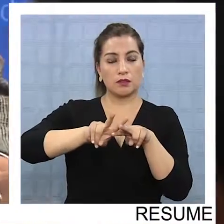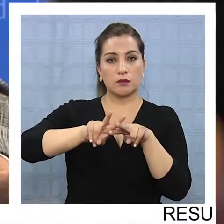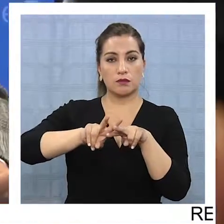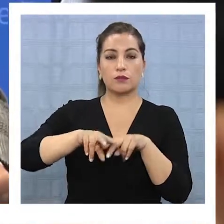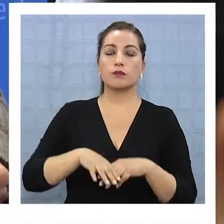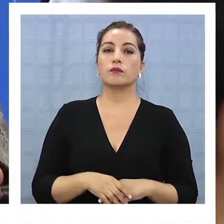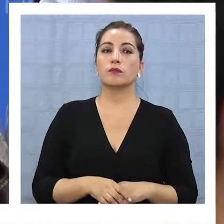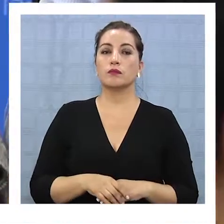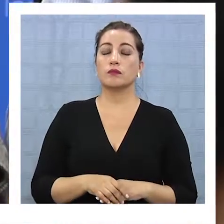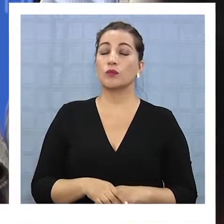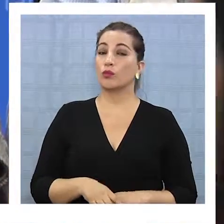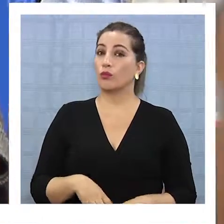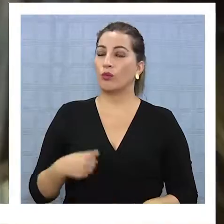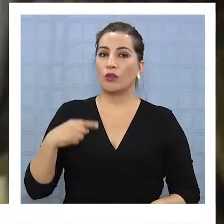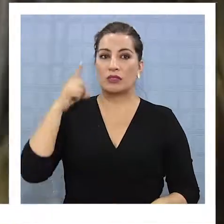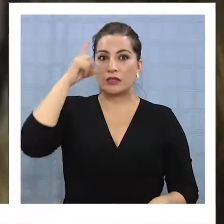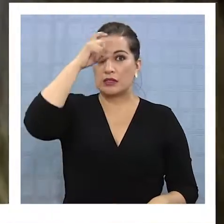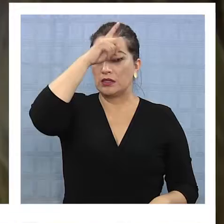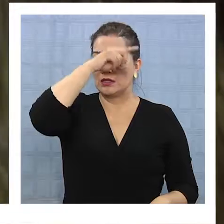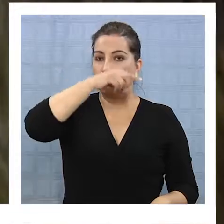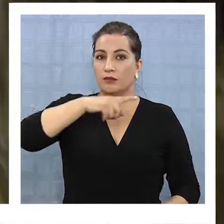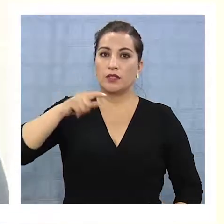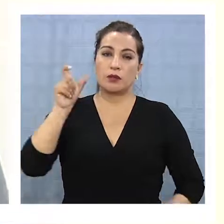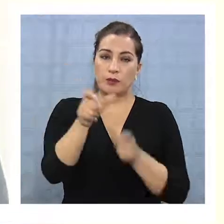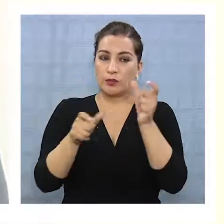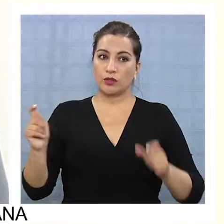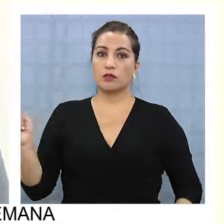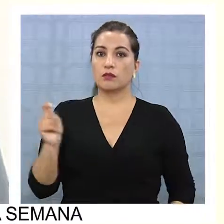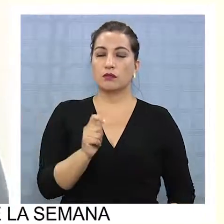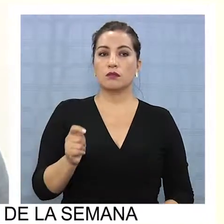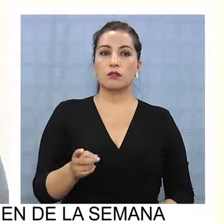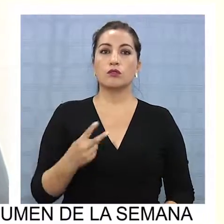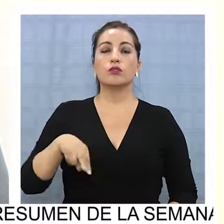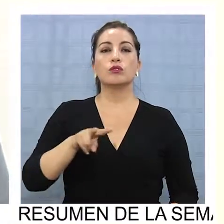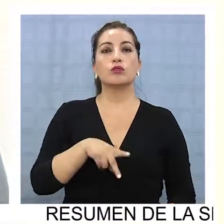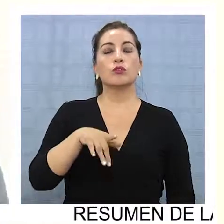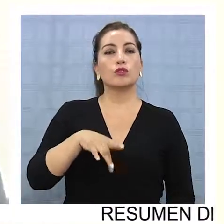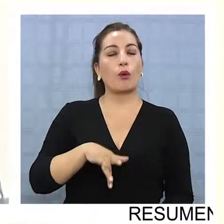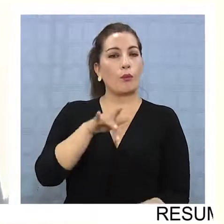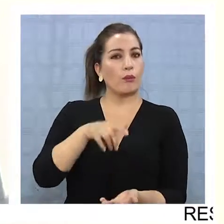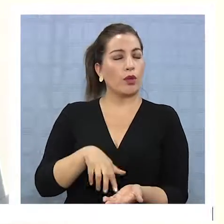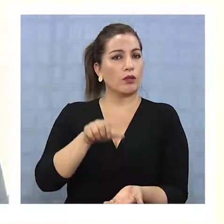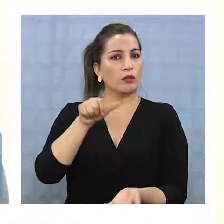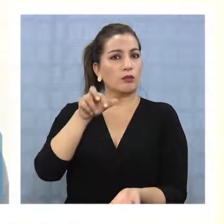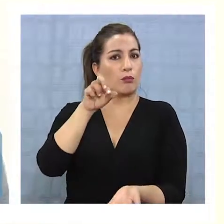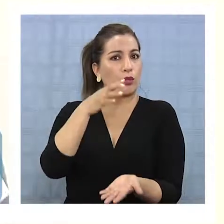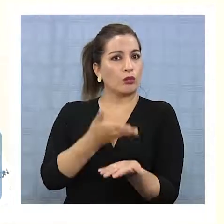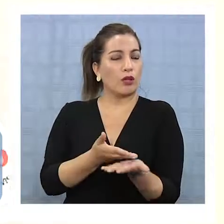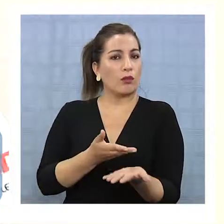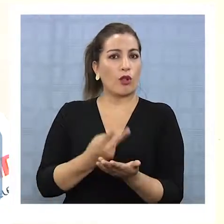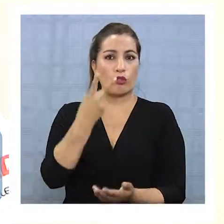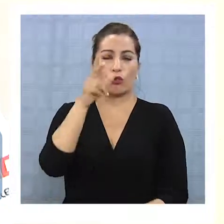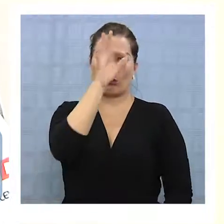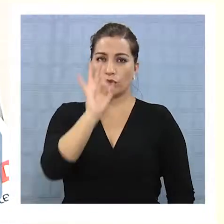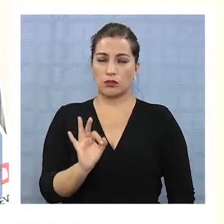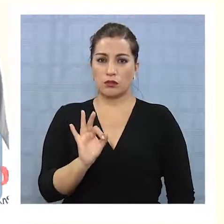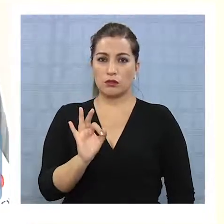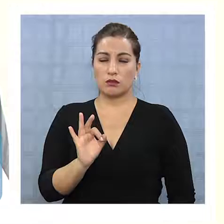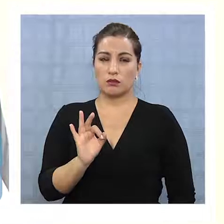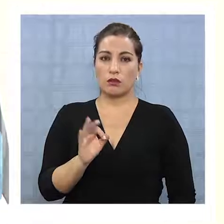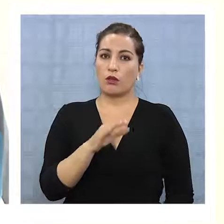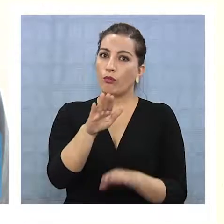Un golpe duro a la cultura tarapaqueña. Nosotros este año postulamos al 2% de cultura, como todos los años, y